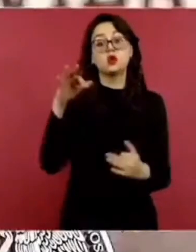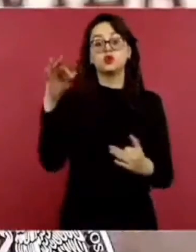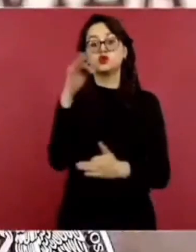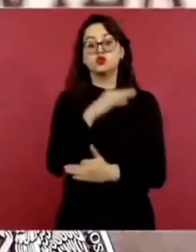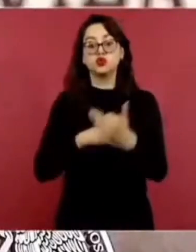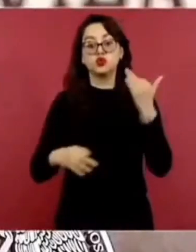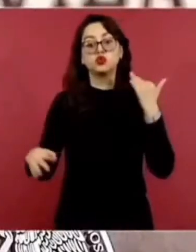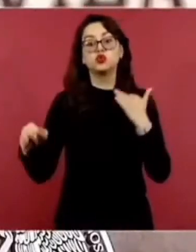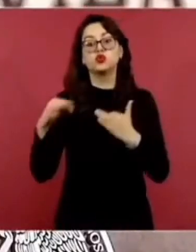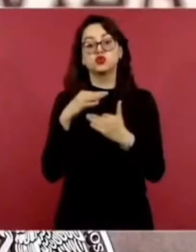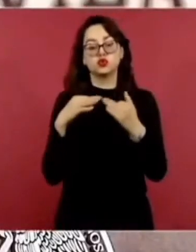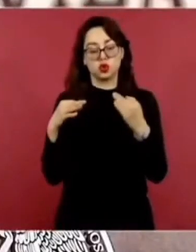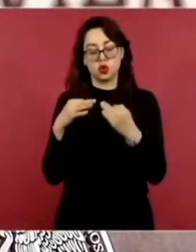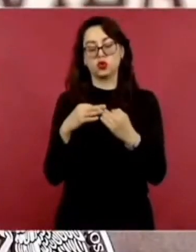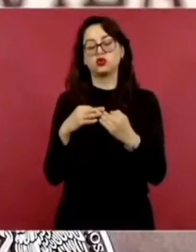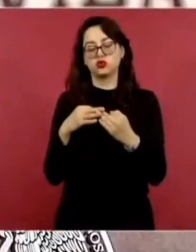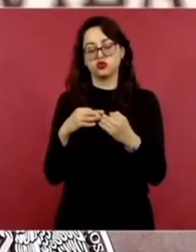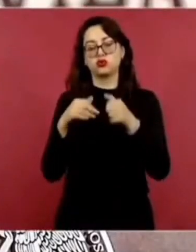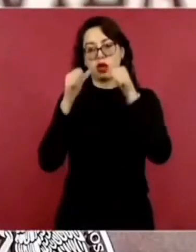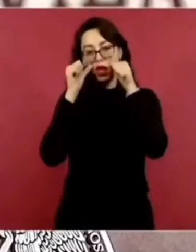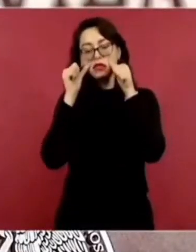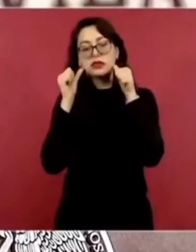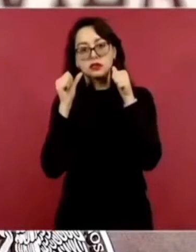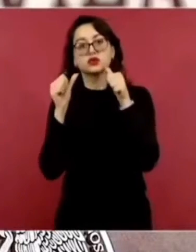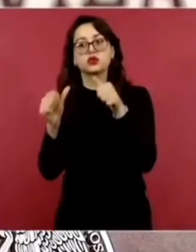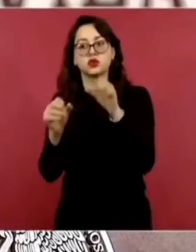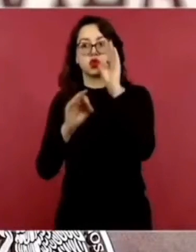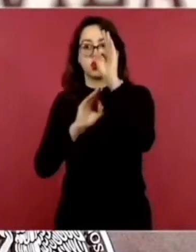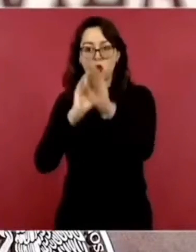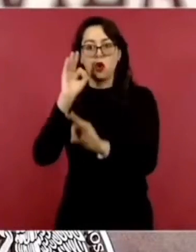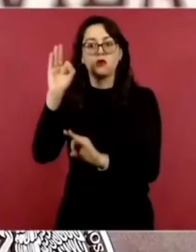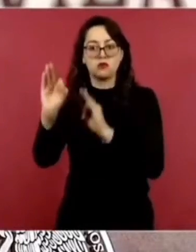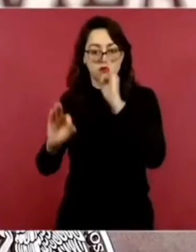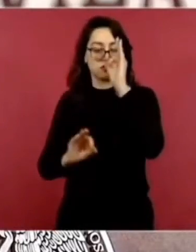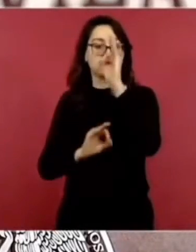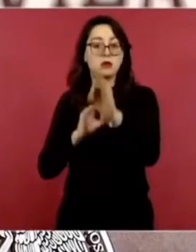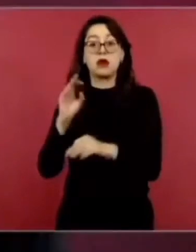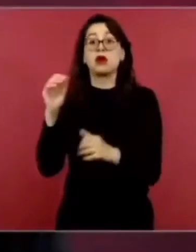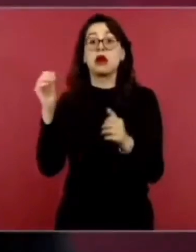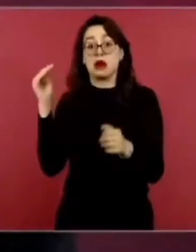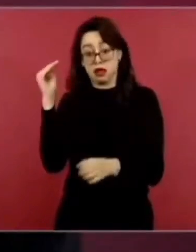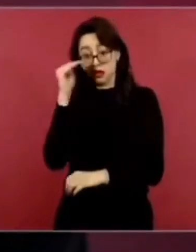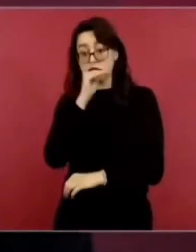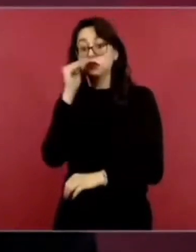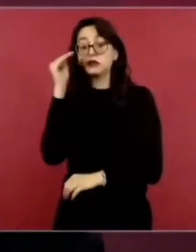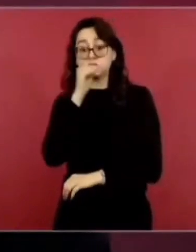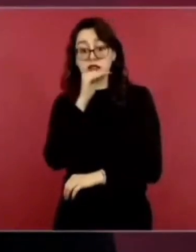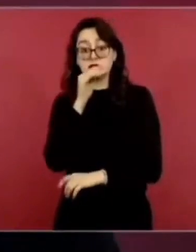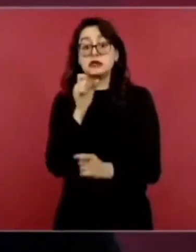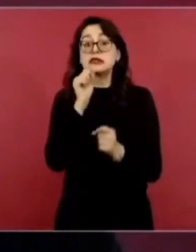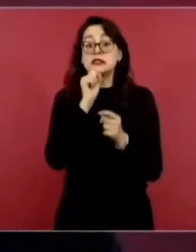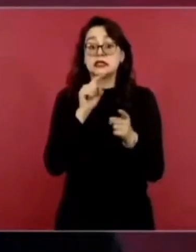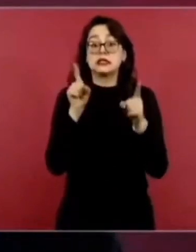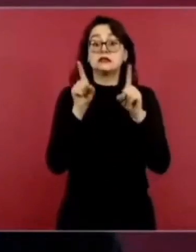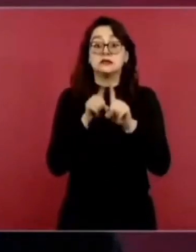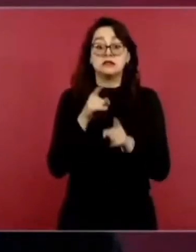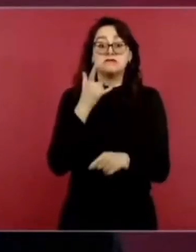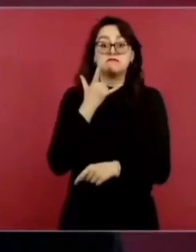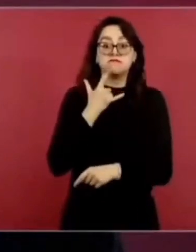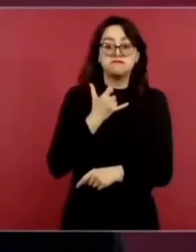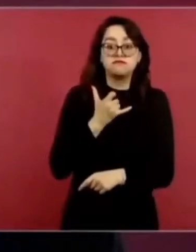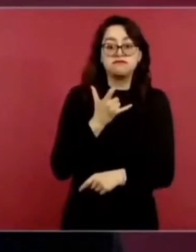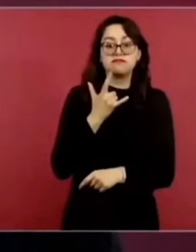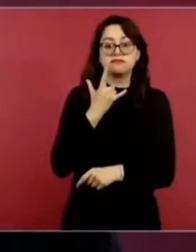independientemente de la gravedad que estuviéramos por este padecimiento y el gran esfuerzo y coordinación que